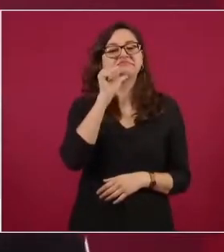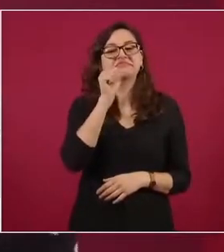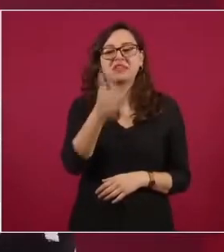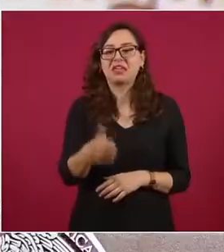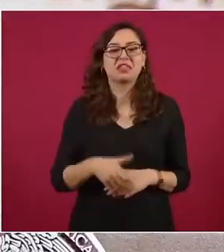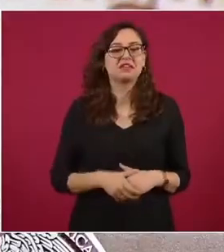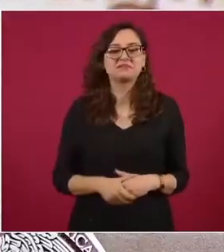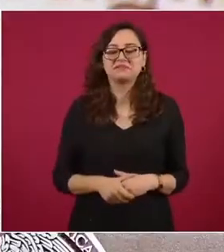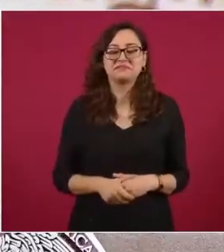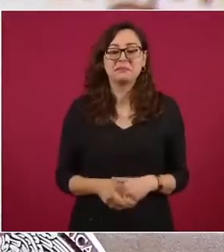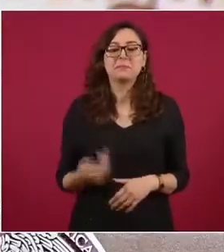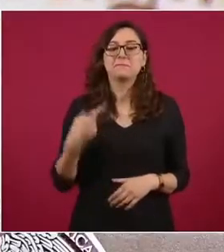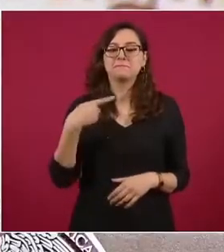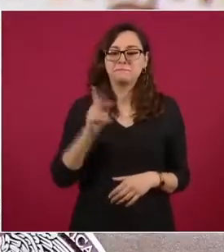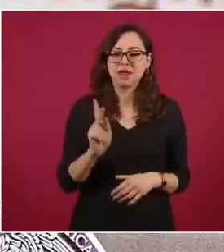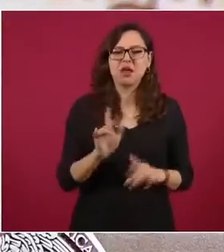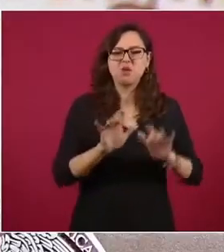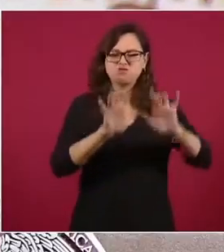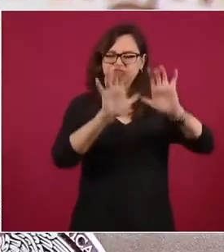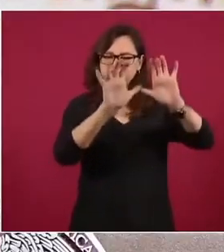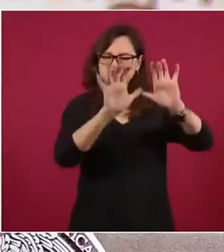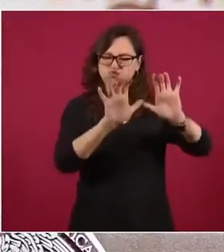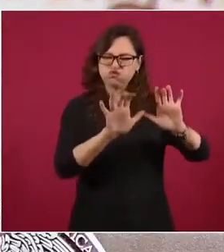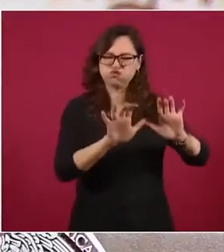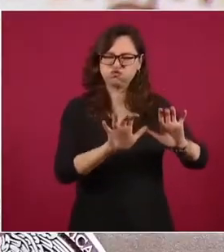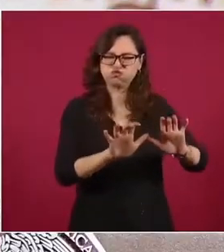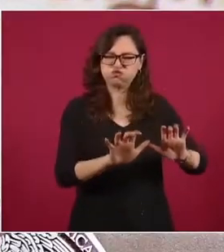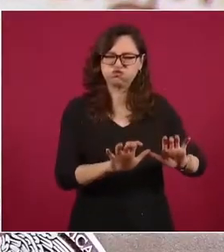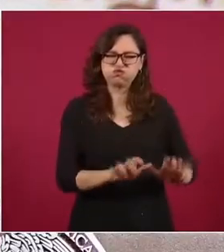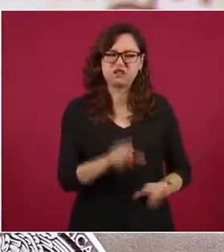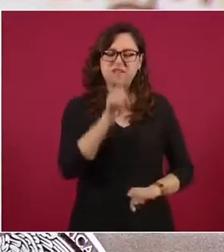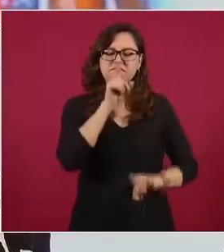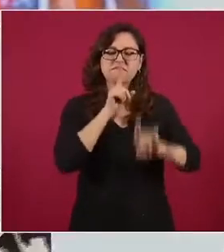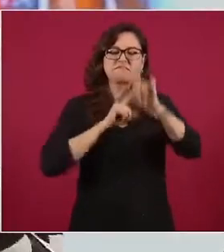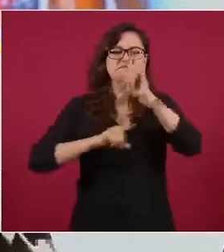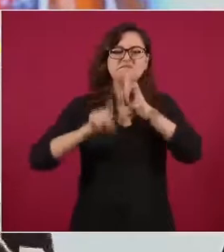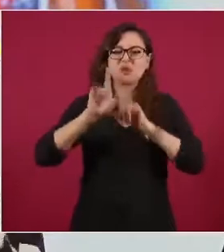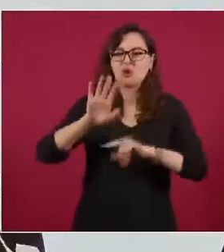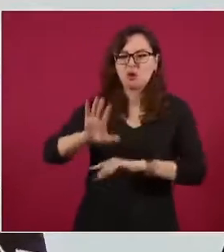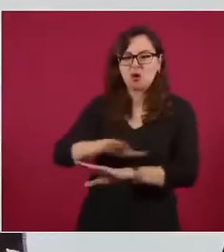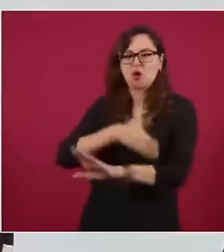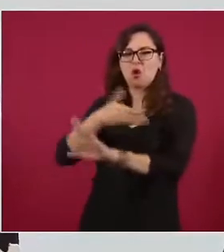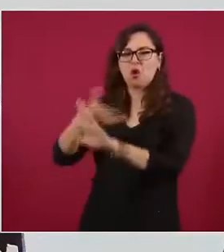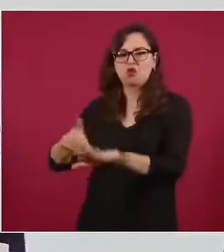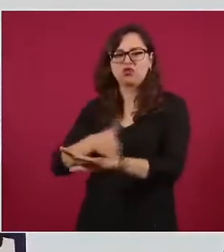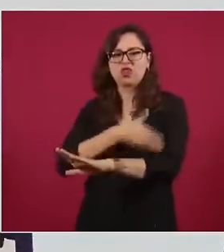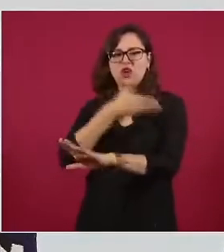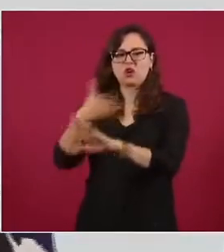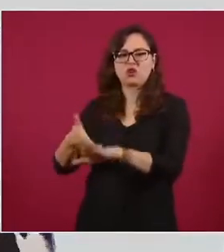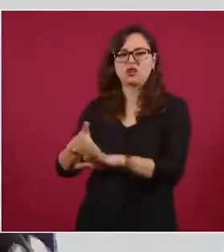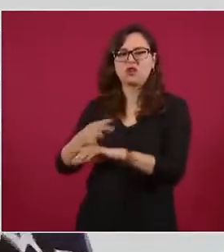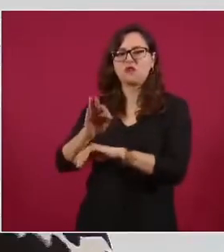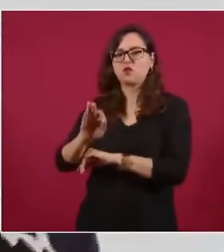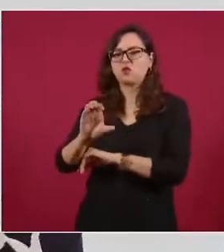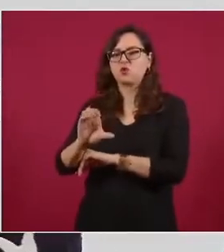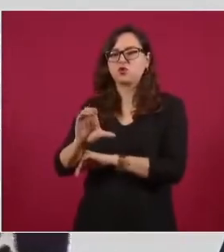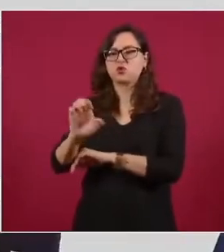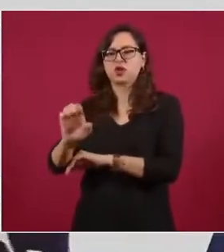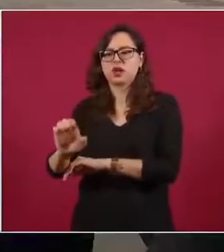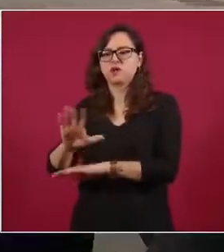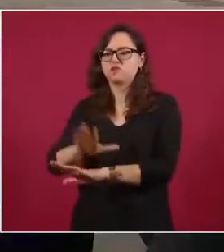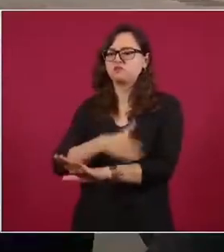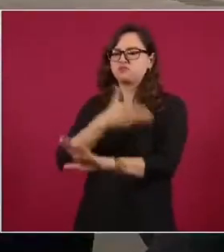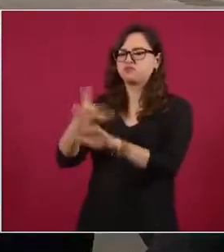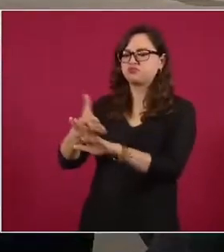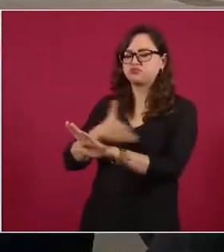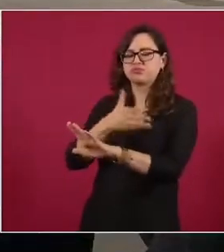plagada de mentiras retorcidas para manchar la imagen de una institución empeñada en promover